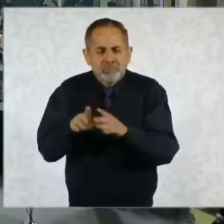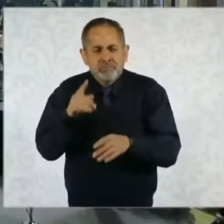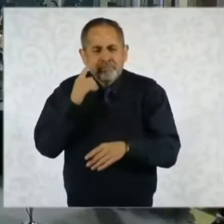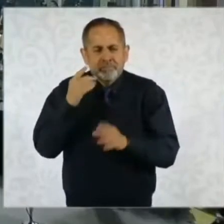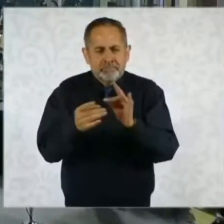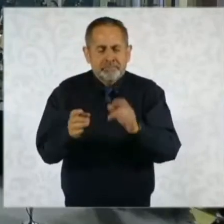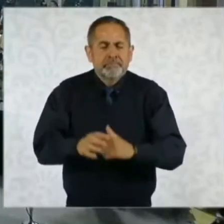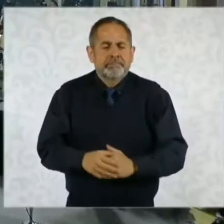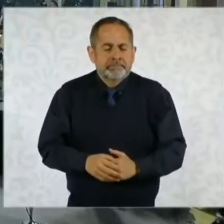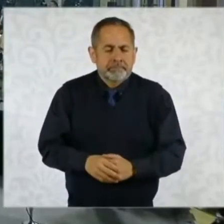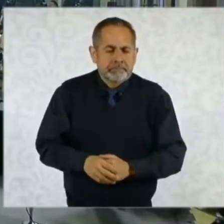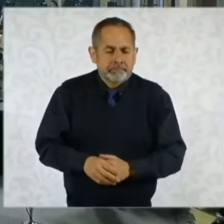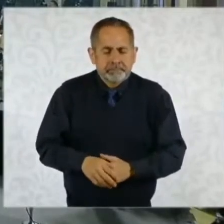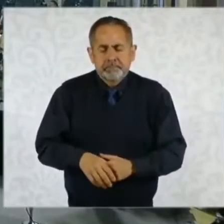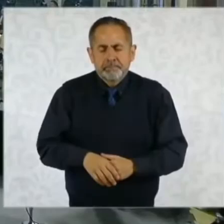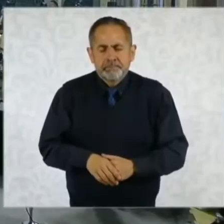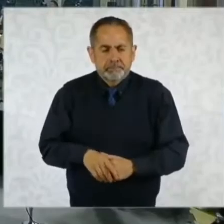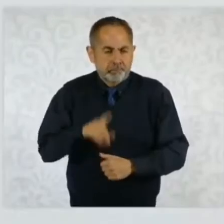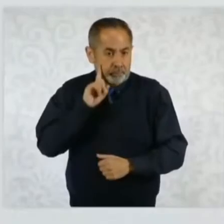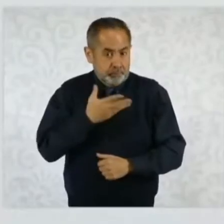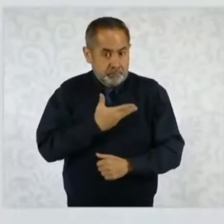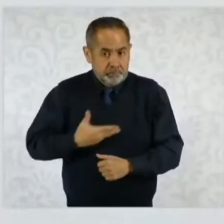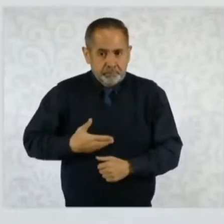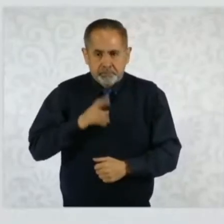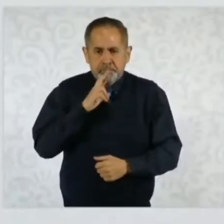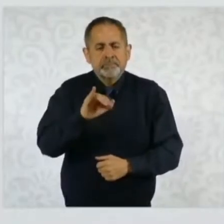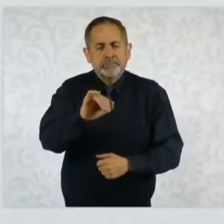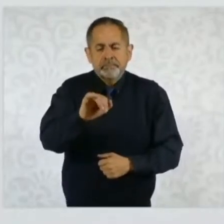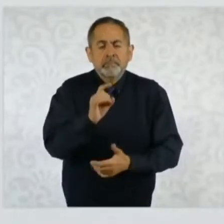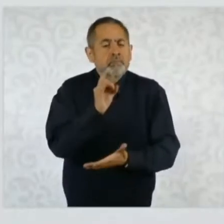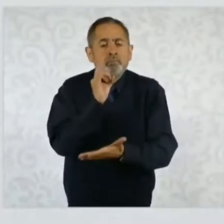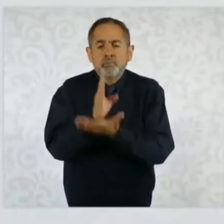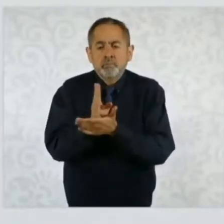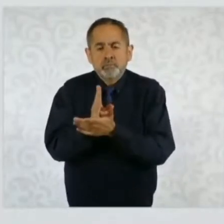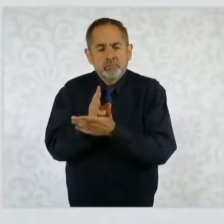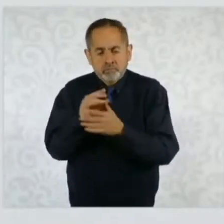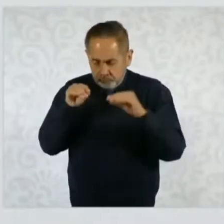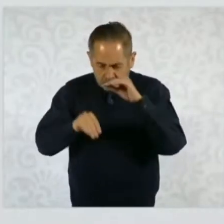Sí, lo estamos trabajando. Yo pienso que es esencialmente para el Ejecutivo.